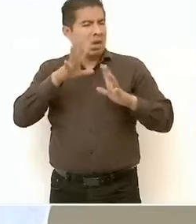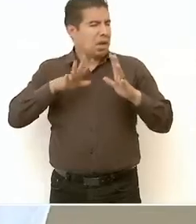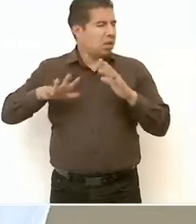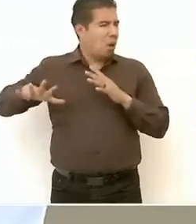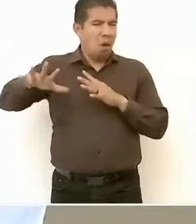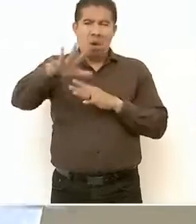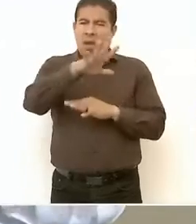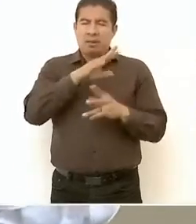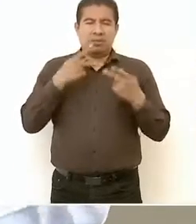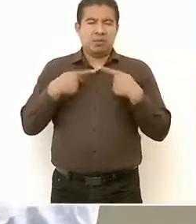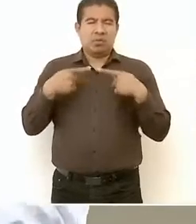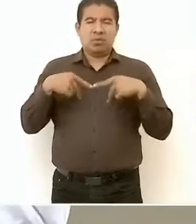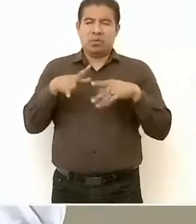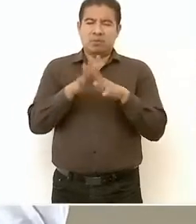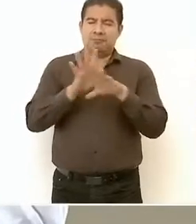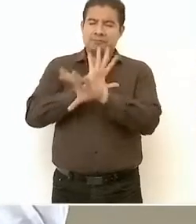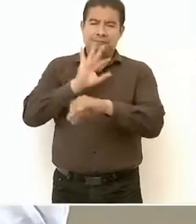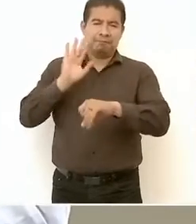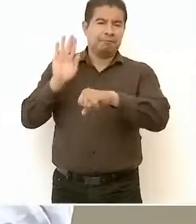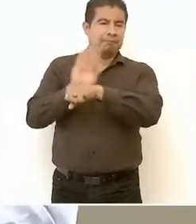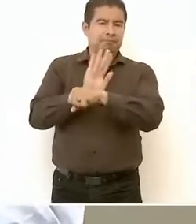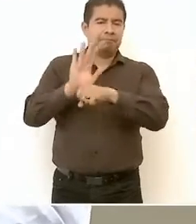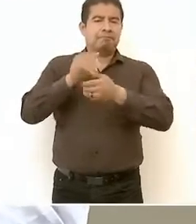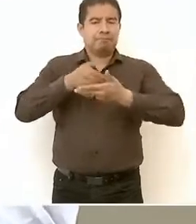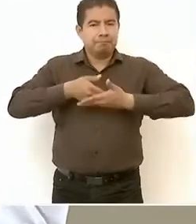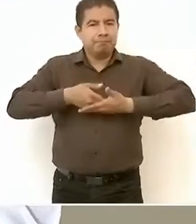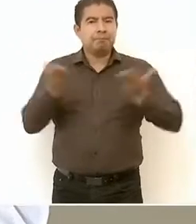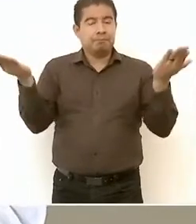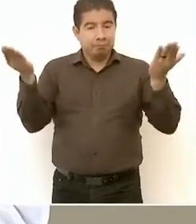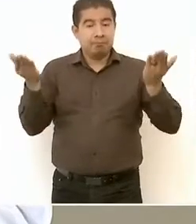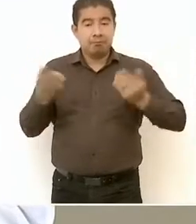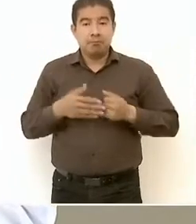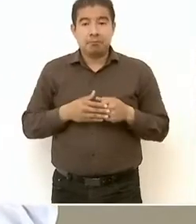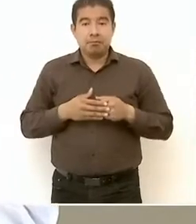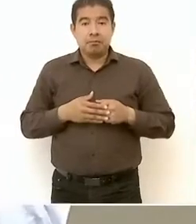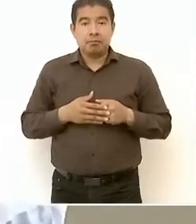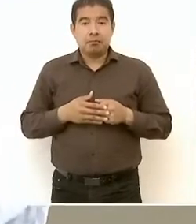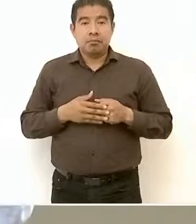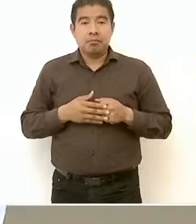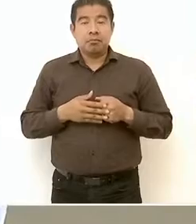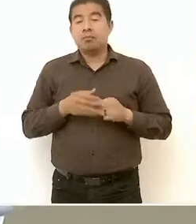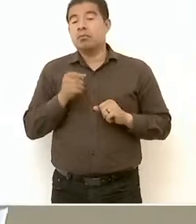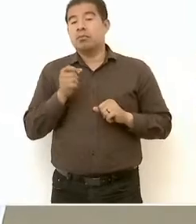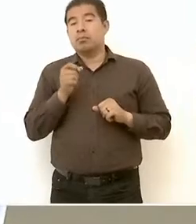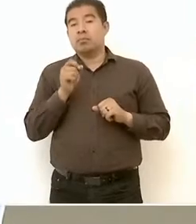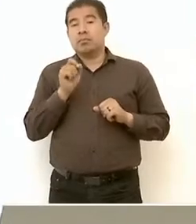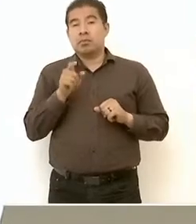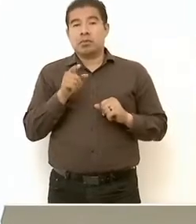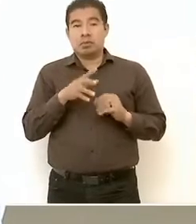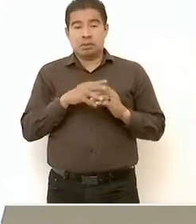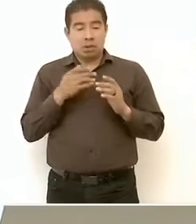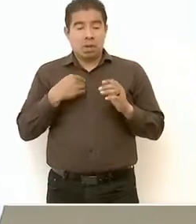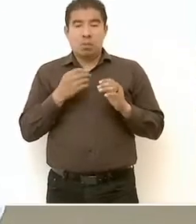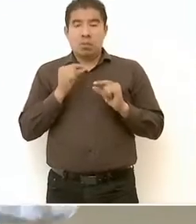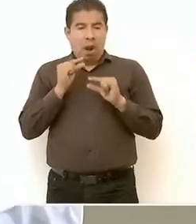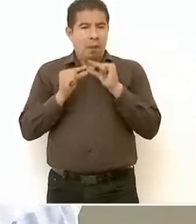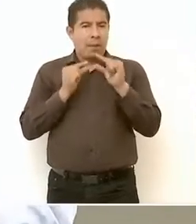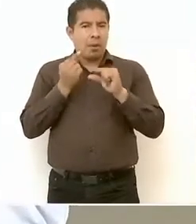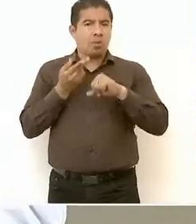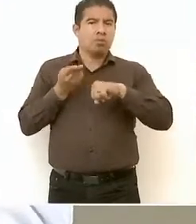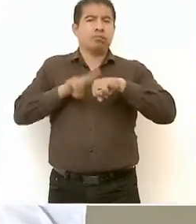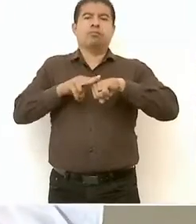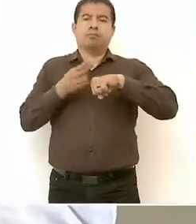todas y para todos sin ninguna distinción. Y este apoyo se ha ido incrementando.